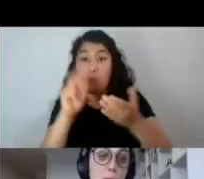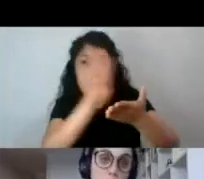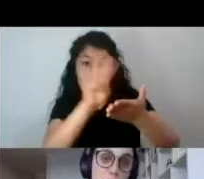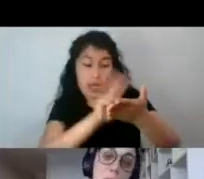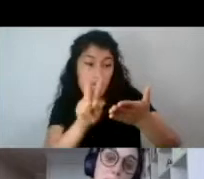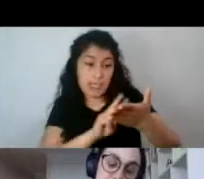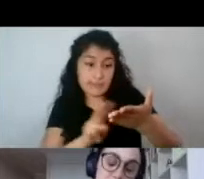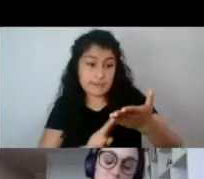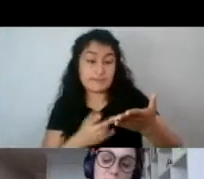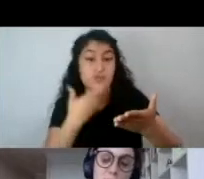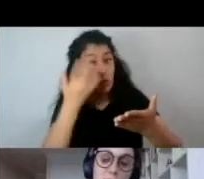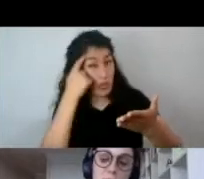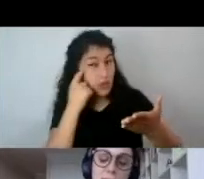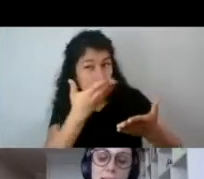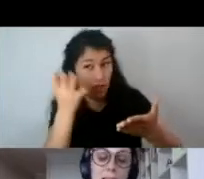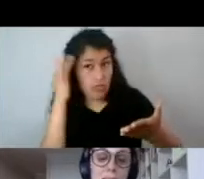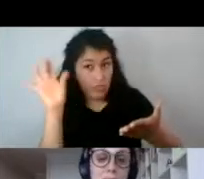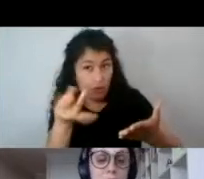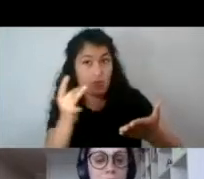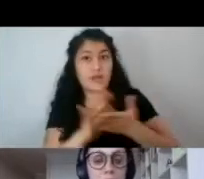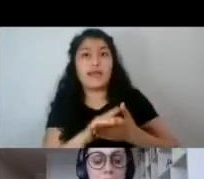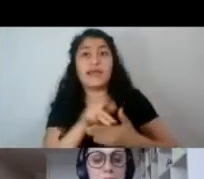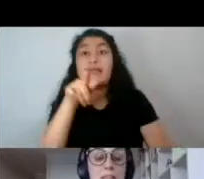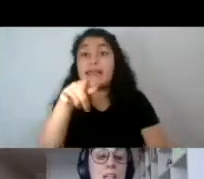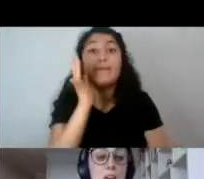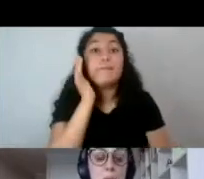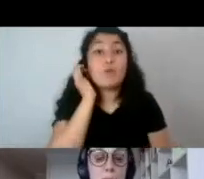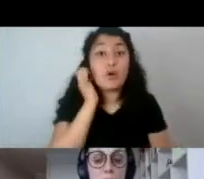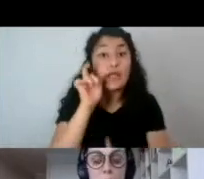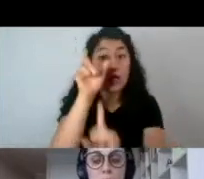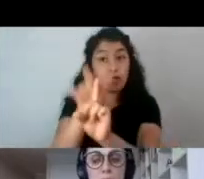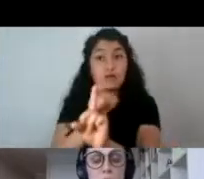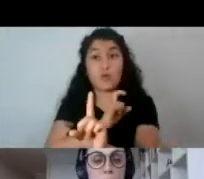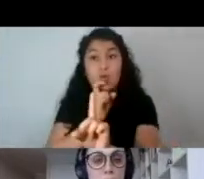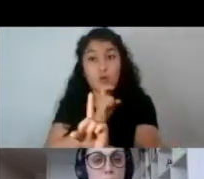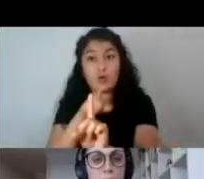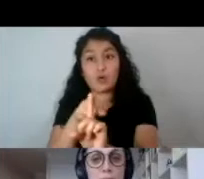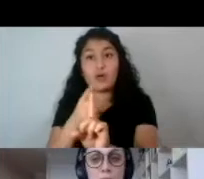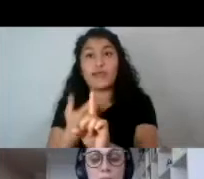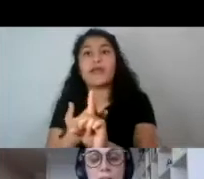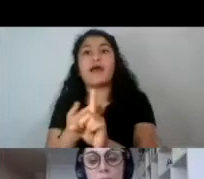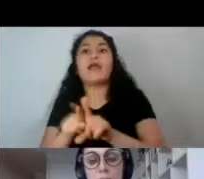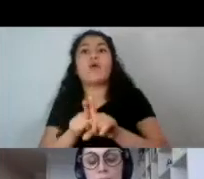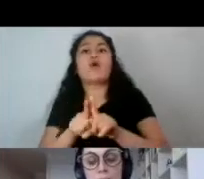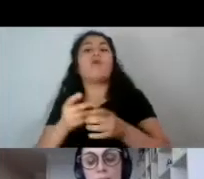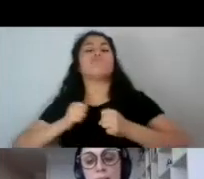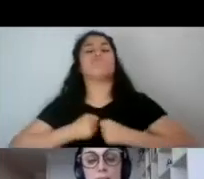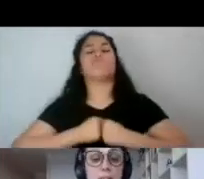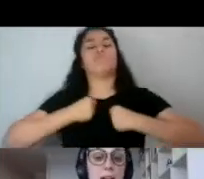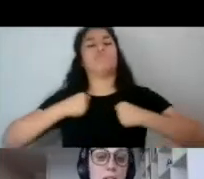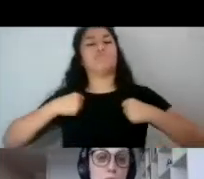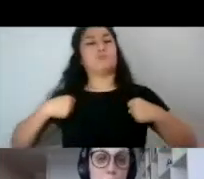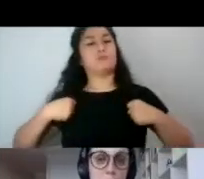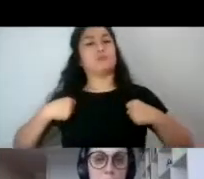dado cuenta, me parece, que Katniss Everdeen, si bien en un momento se planteó como esta nueva heroína que venía a